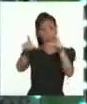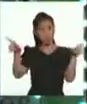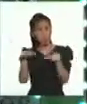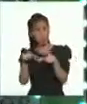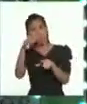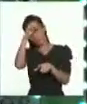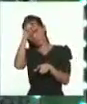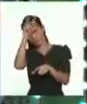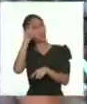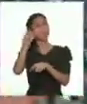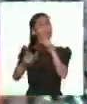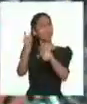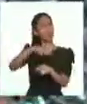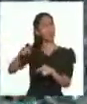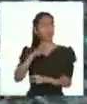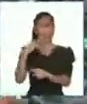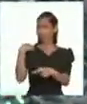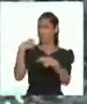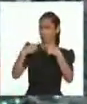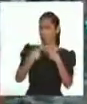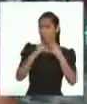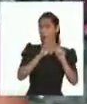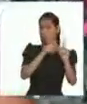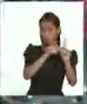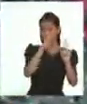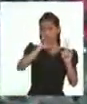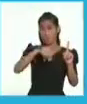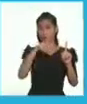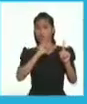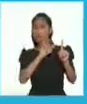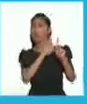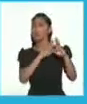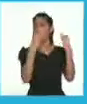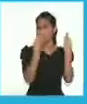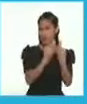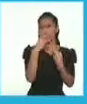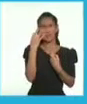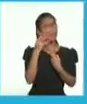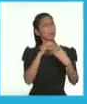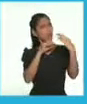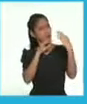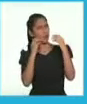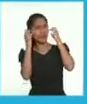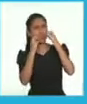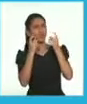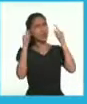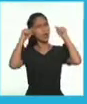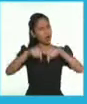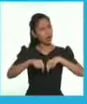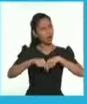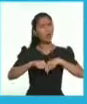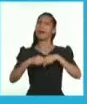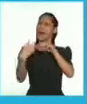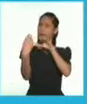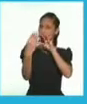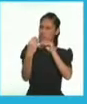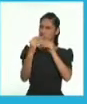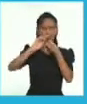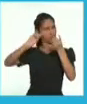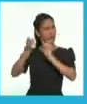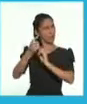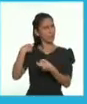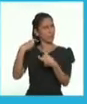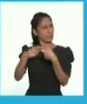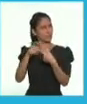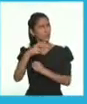hablan español. Debido a que Mario y su familia hablaban la mayor parte del tiempo en quechua, ahora, al hablar en español, tienen